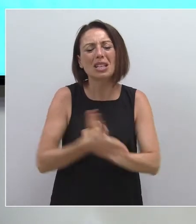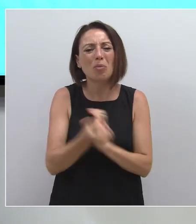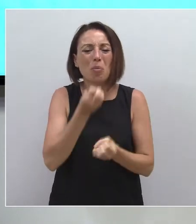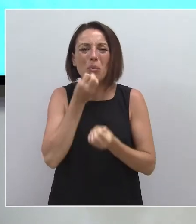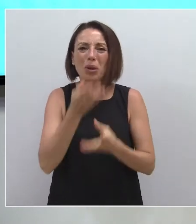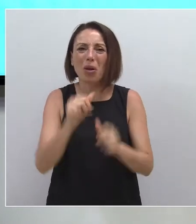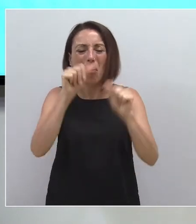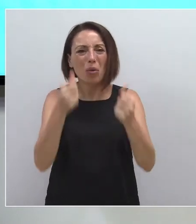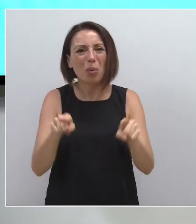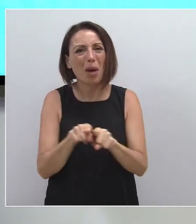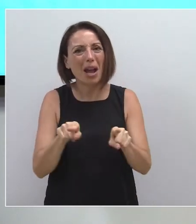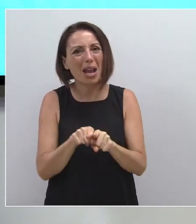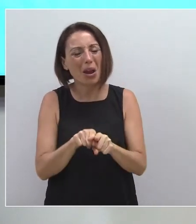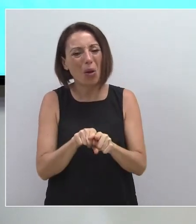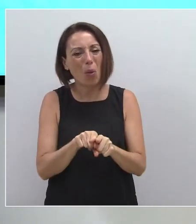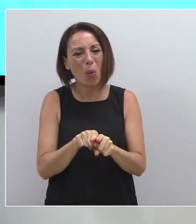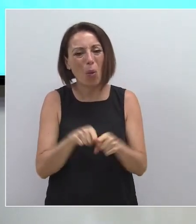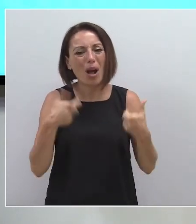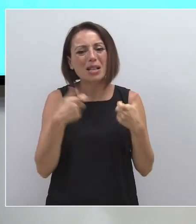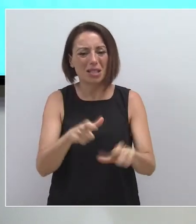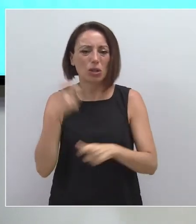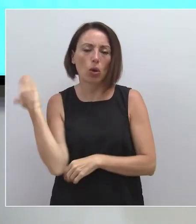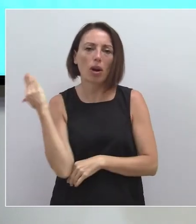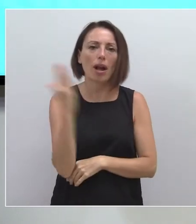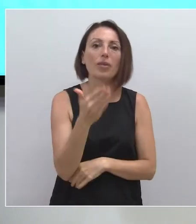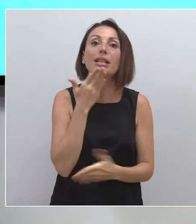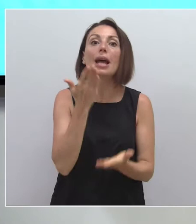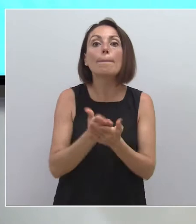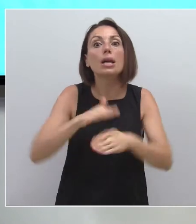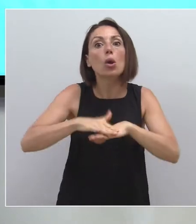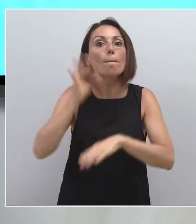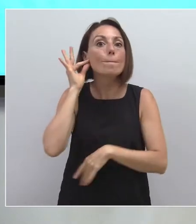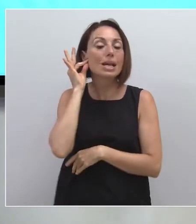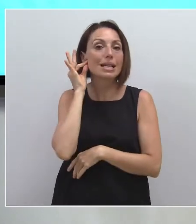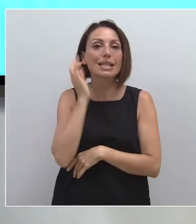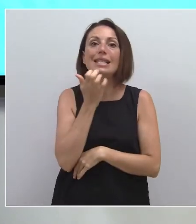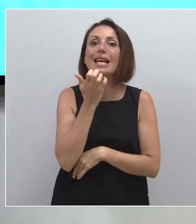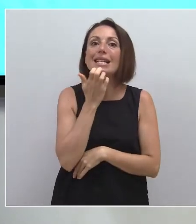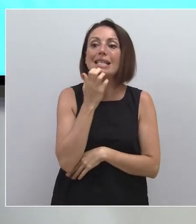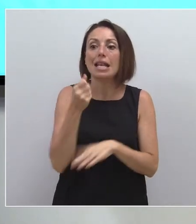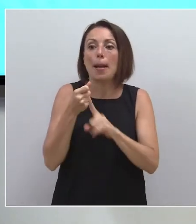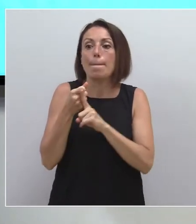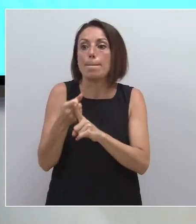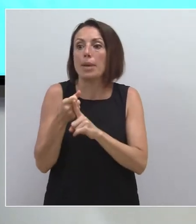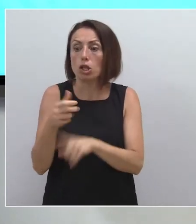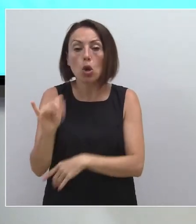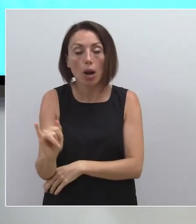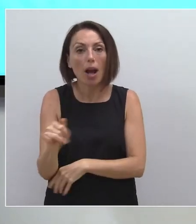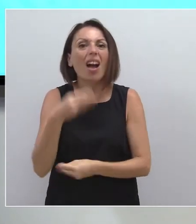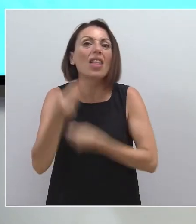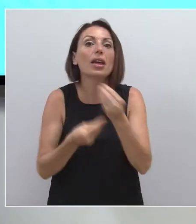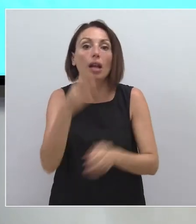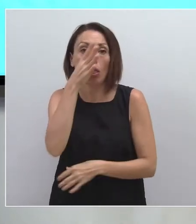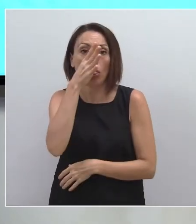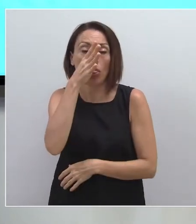forma debilita al sector. Por lo tanto, yo le pido a la ministra que si reciba algún tipo de presión por parte de alguien, lo que tiene que hacer es